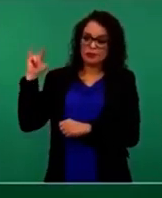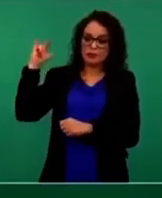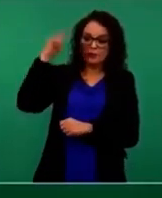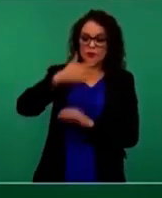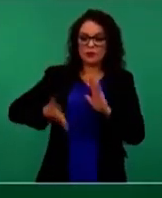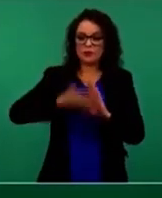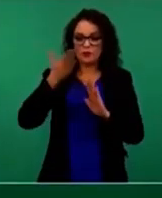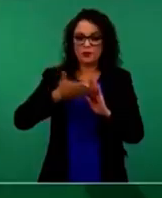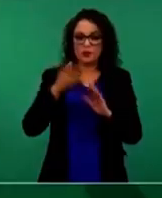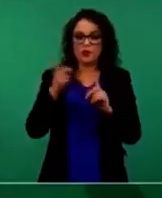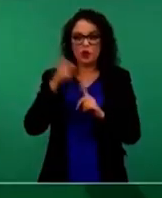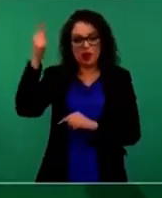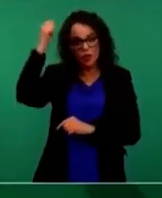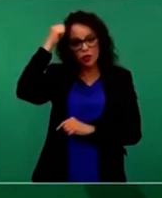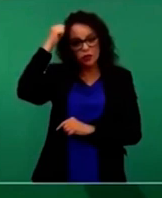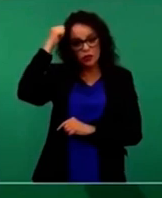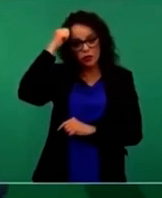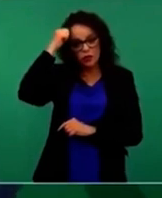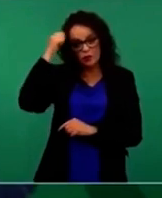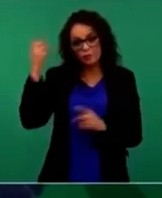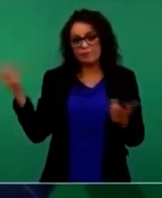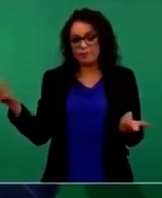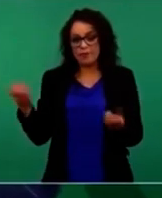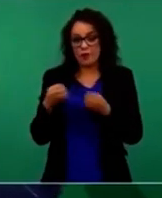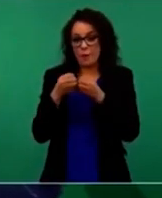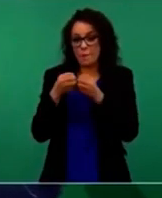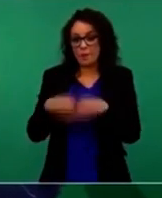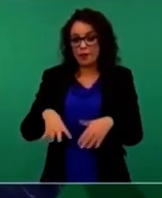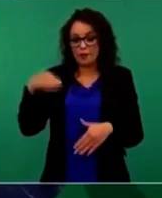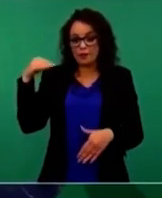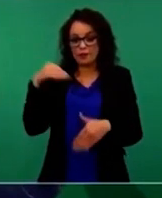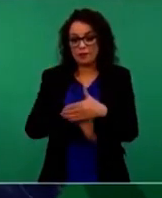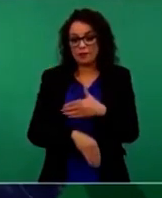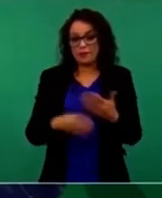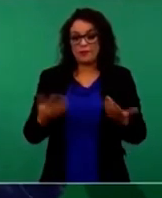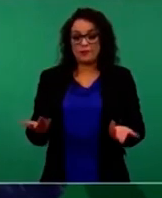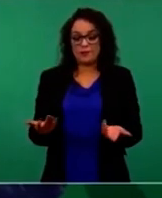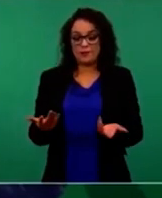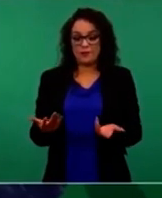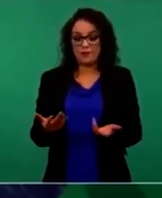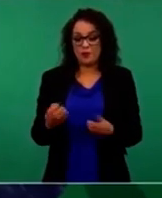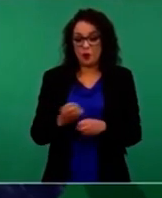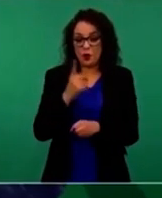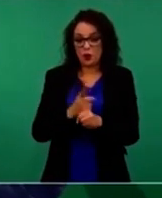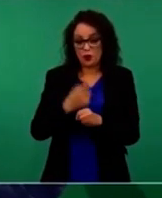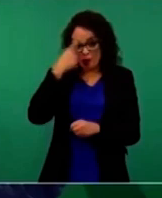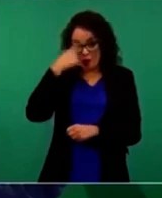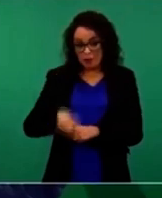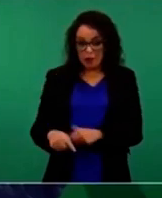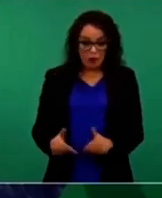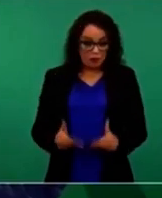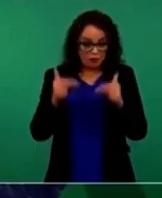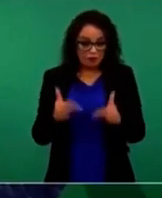Se les fue la oportunidad de hacer